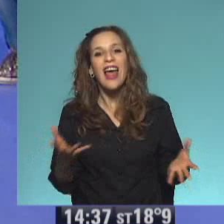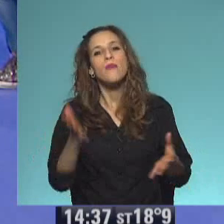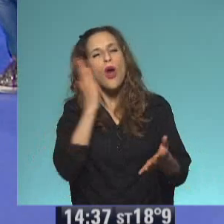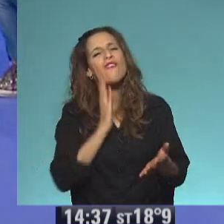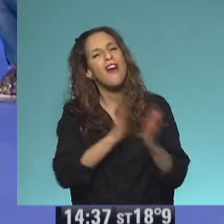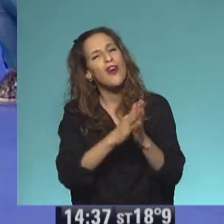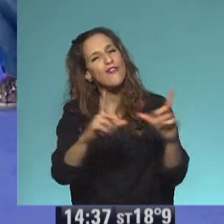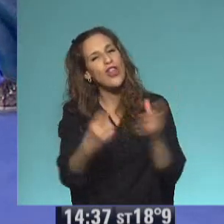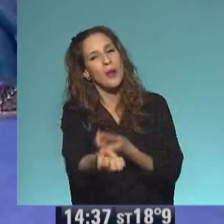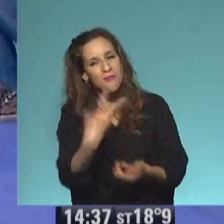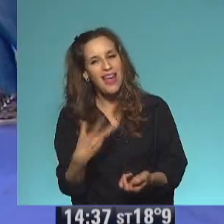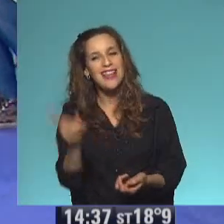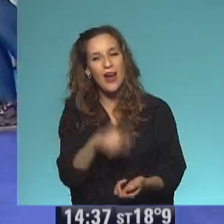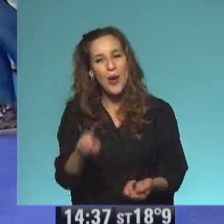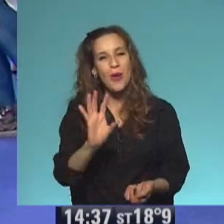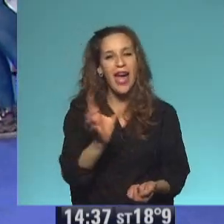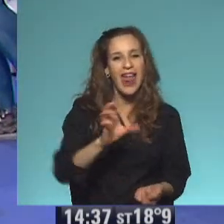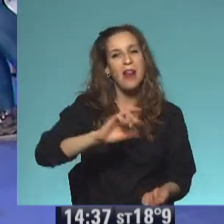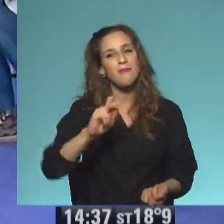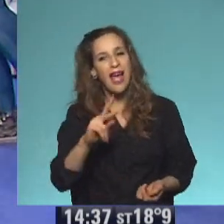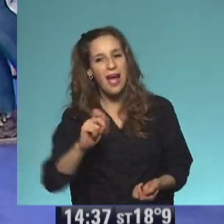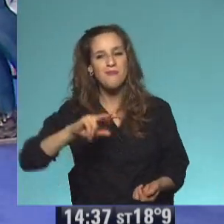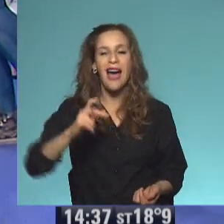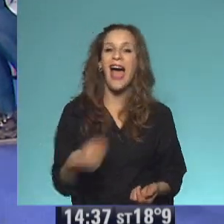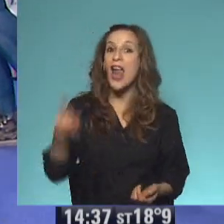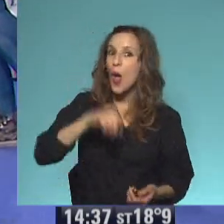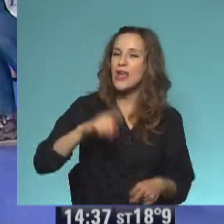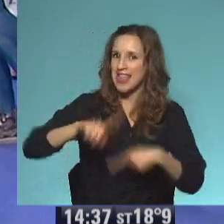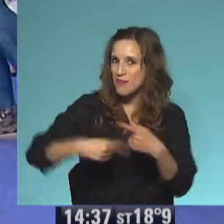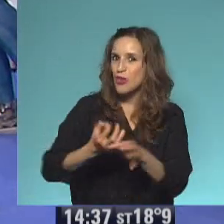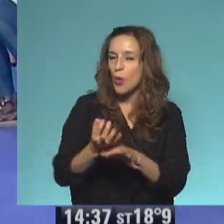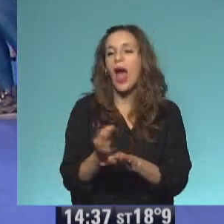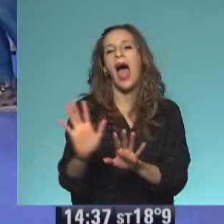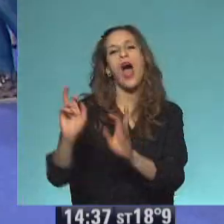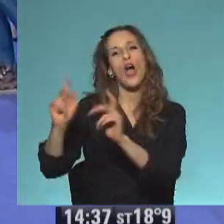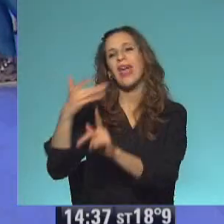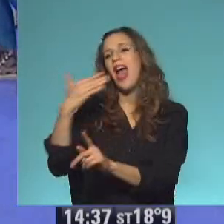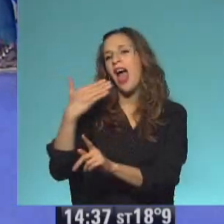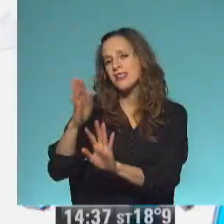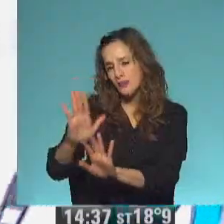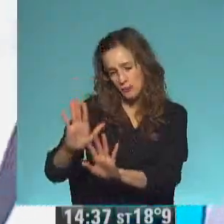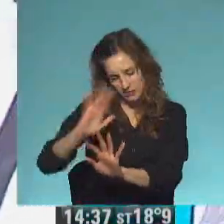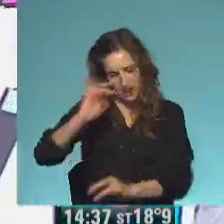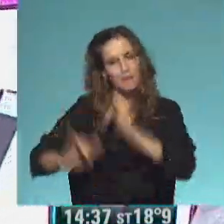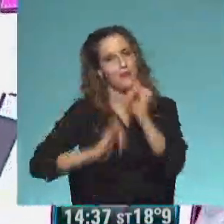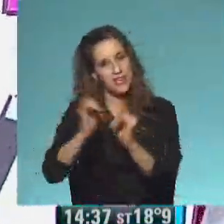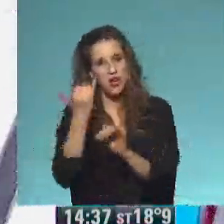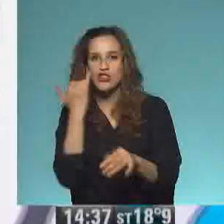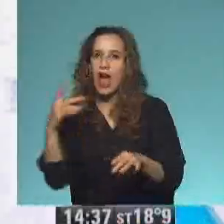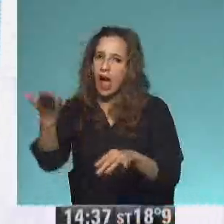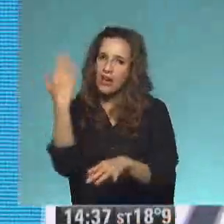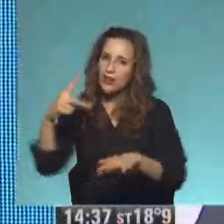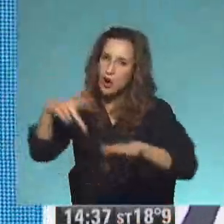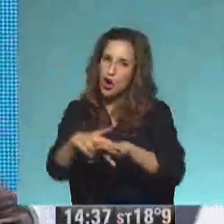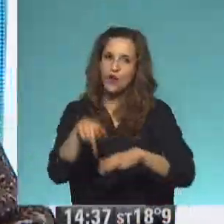su foto a arroba canal paca paca, arroba seguimos educando. Está bien, está bien, Emiliano. Muchas gracias. Pero te tengo que explicar que pasaron un montón de cosas